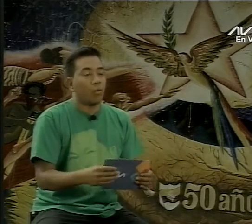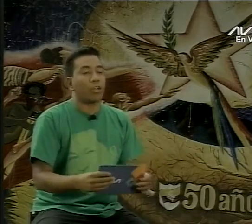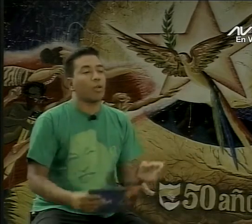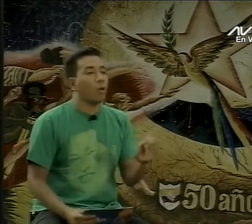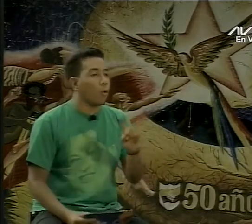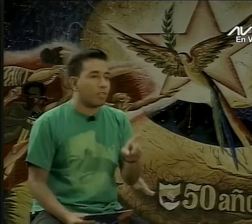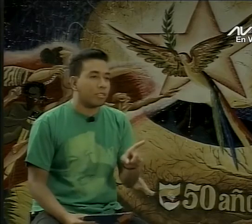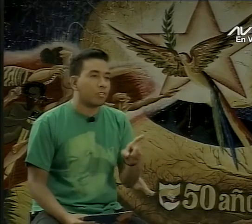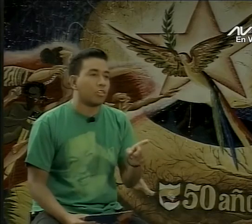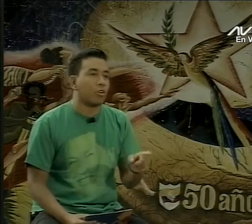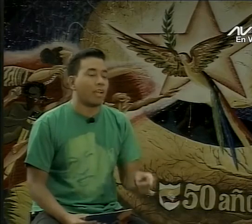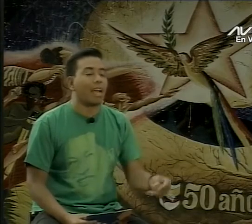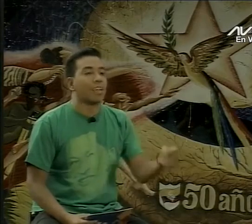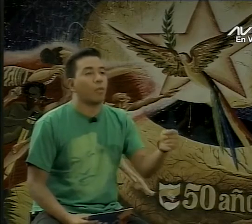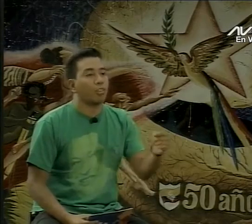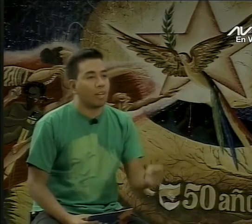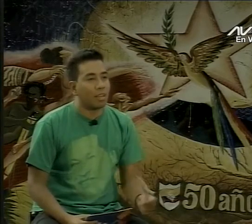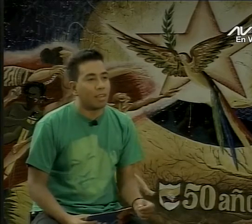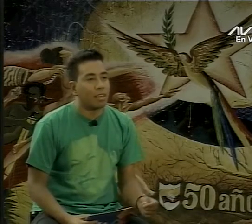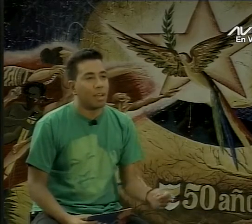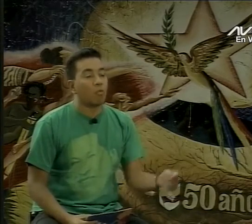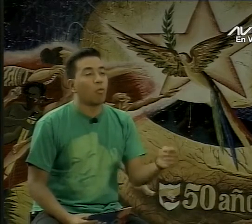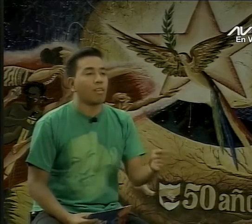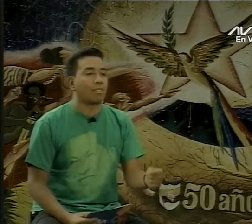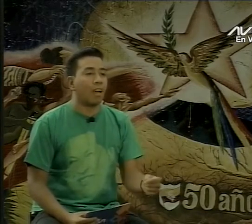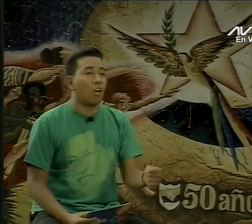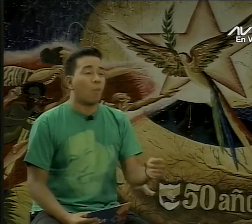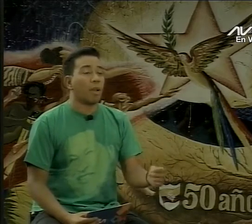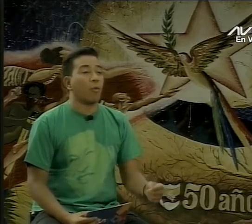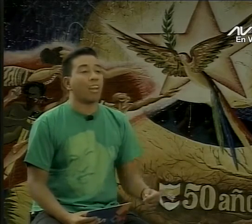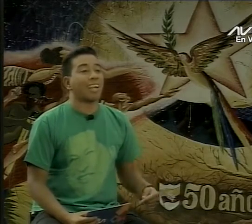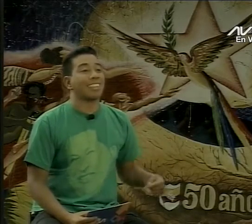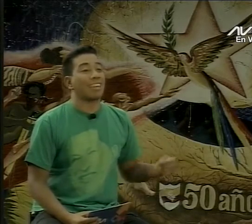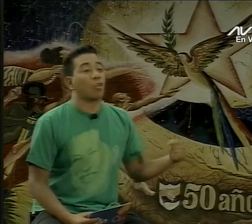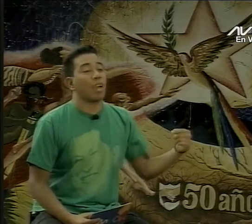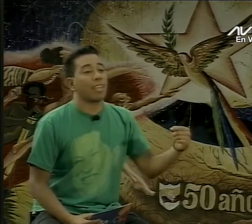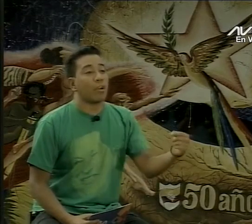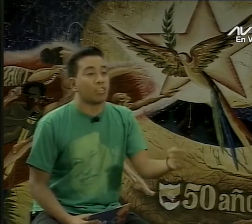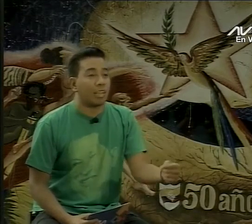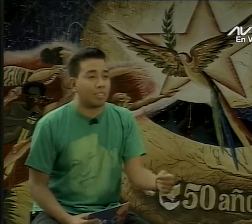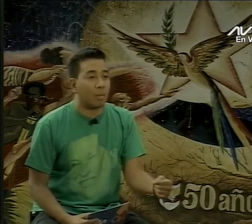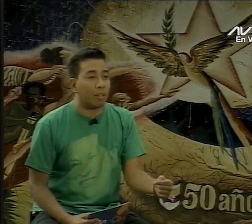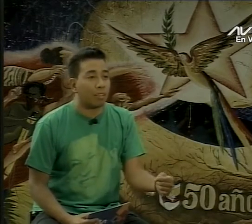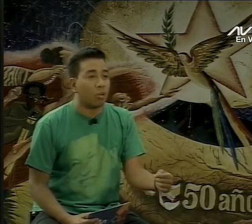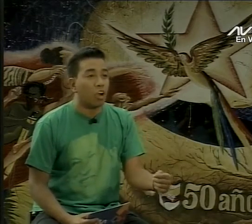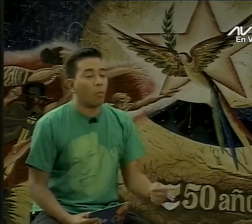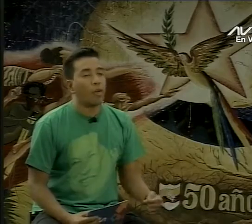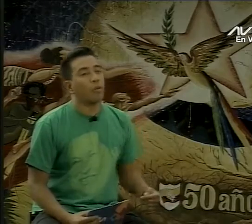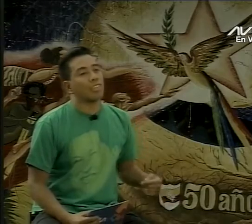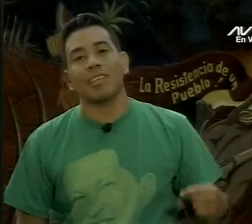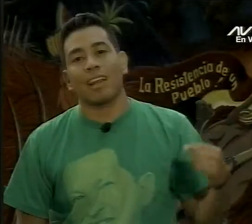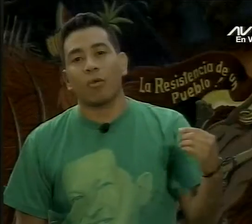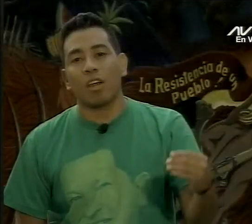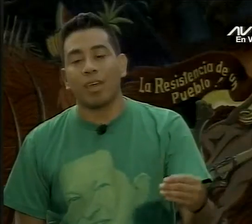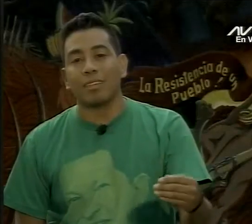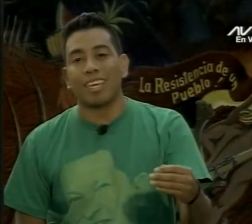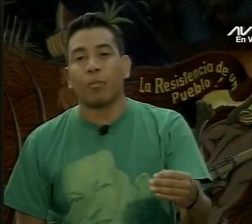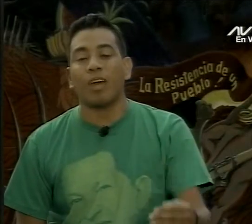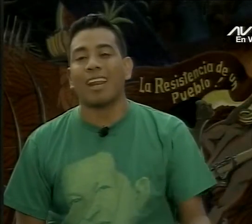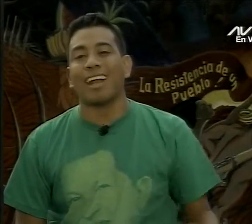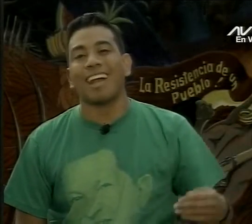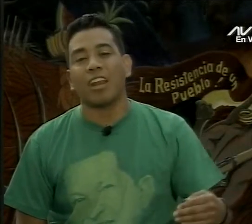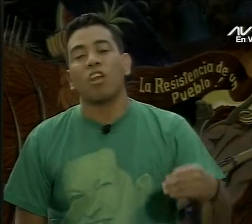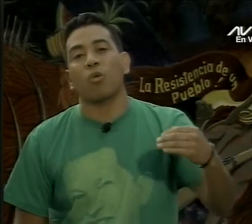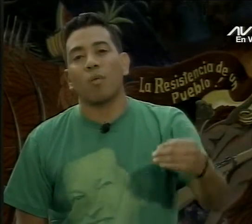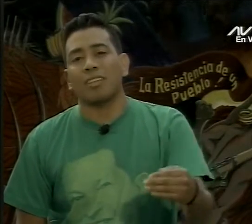avanzando. Porque no hay pueblo vencido, señores. Aquí el pueblo está en la calle, movilizado para poder rescatar todas aquellas cosas que se han perdido, poder potenciarlas nuevamente